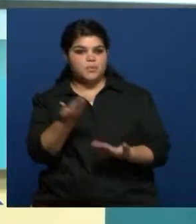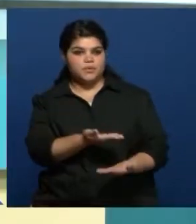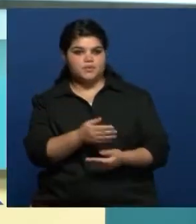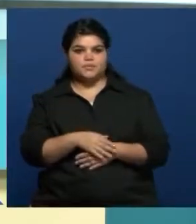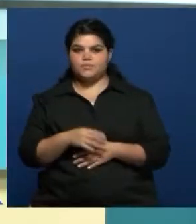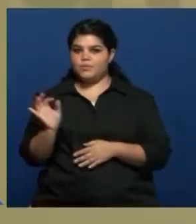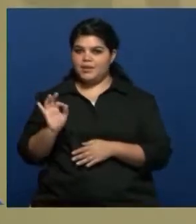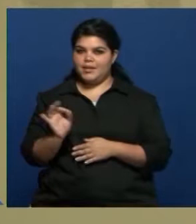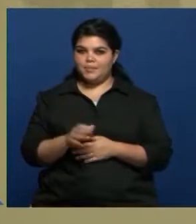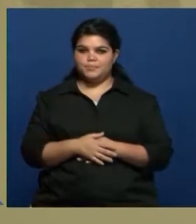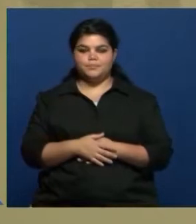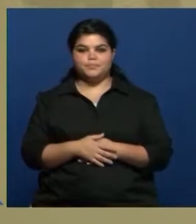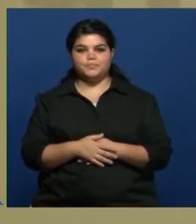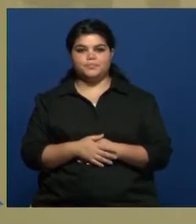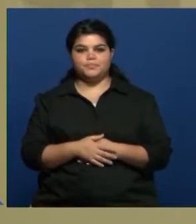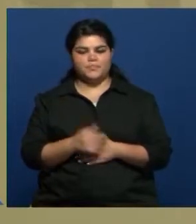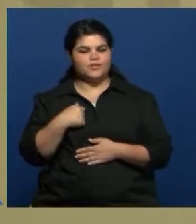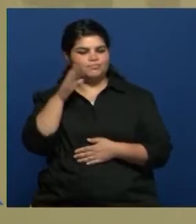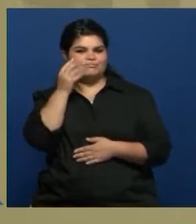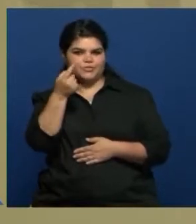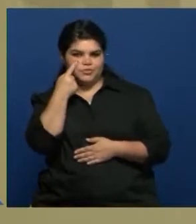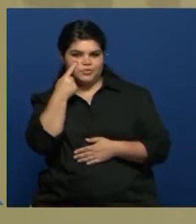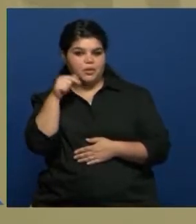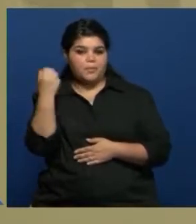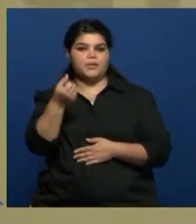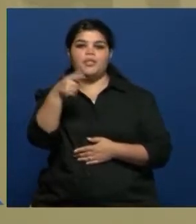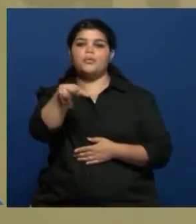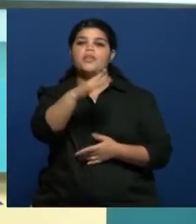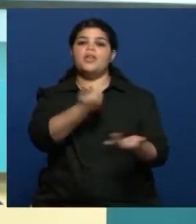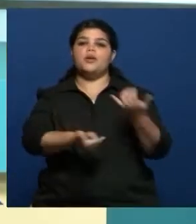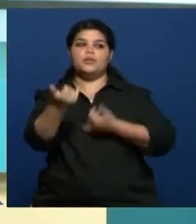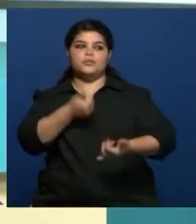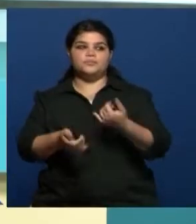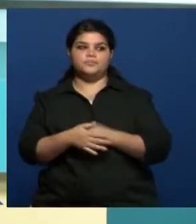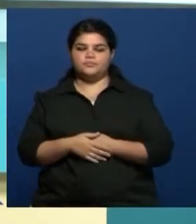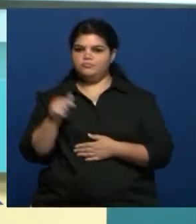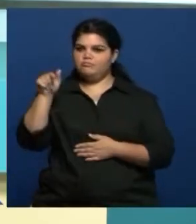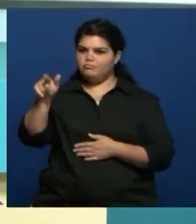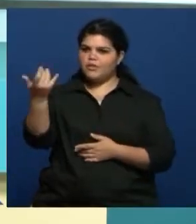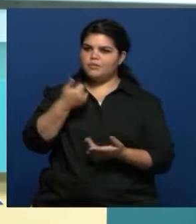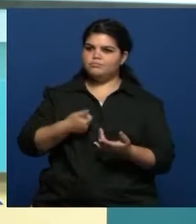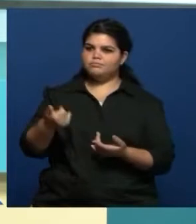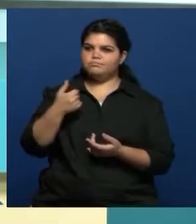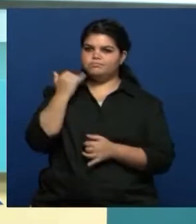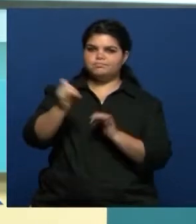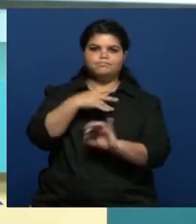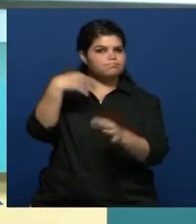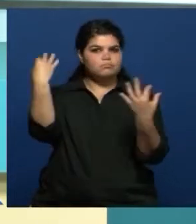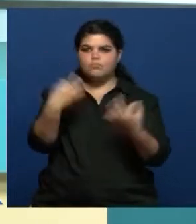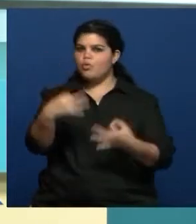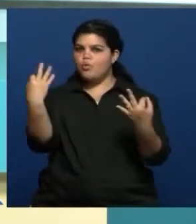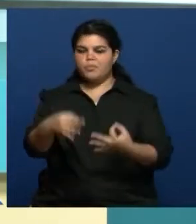Por favor. Bueno, un poco la dinámica yo la conozco, quiero que me lo cuenten ustedes. Ciclo Canapé. Sí, lo explicaste muy bien. Sí, estuvo muy bien.